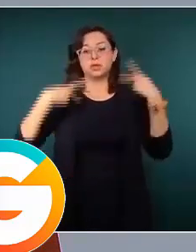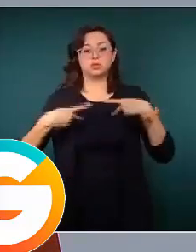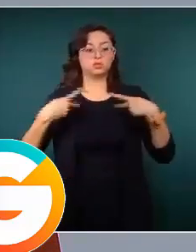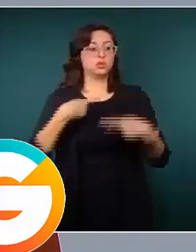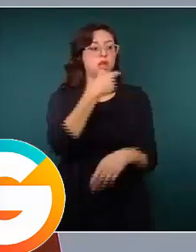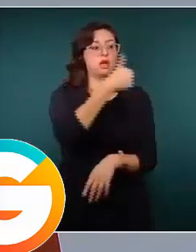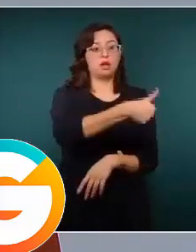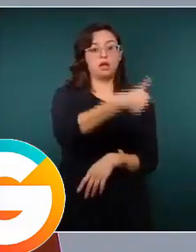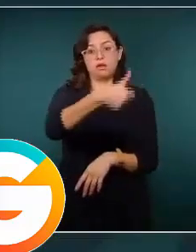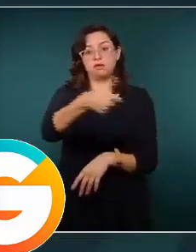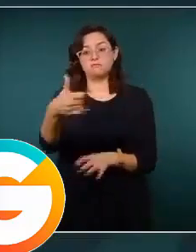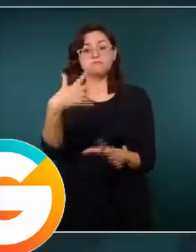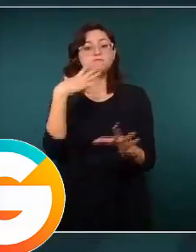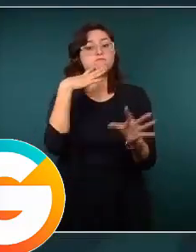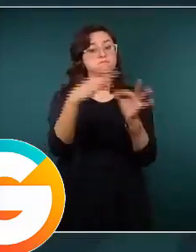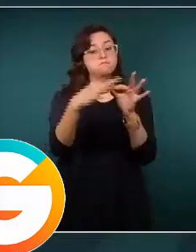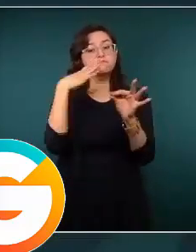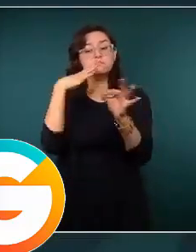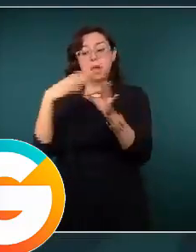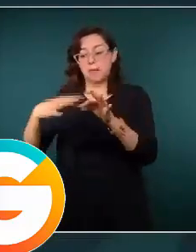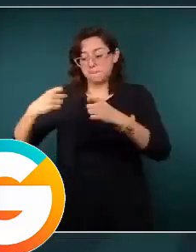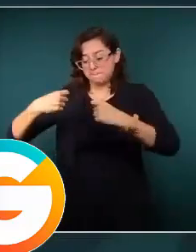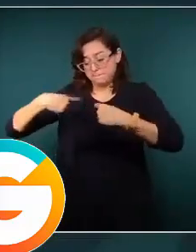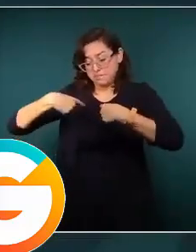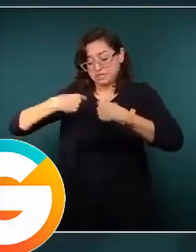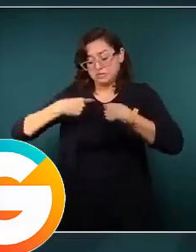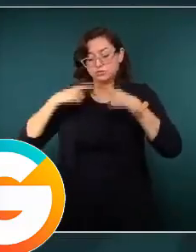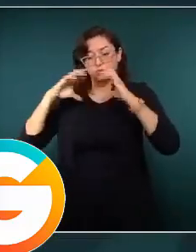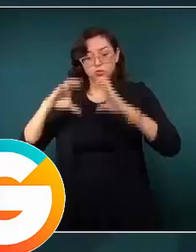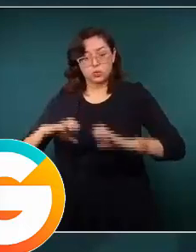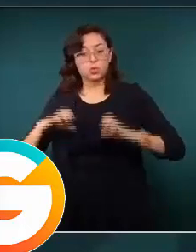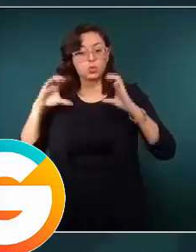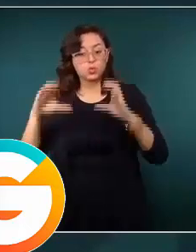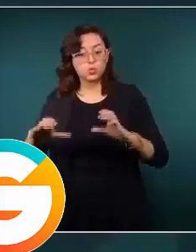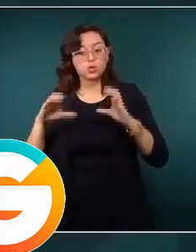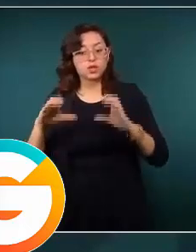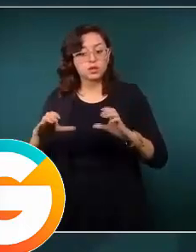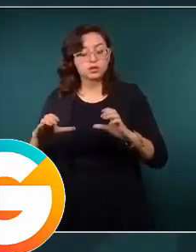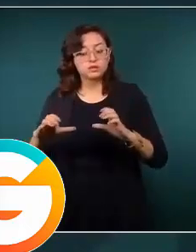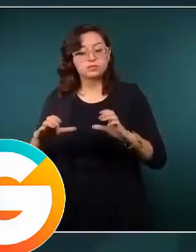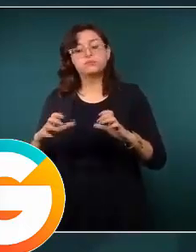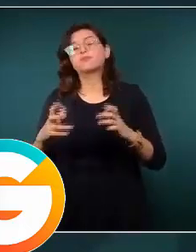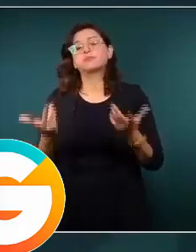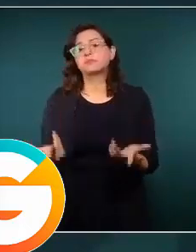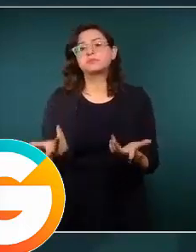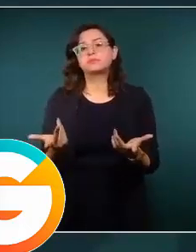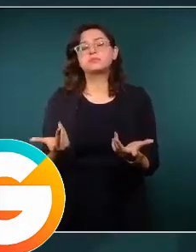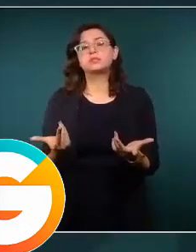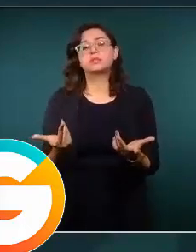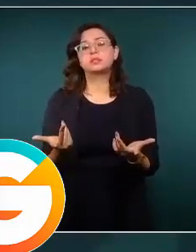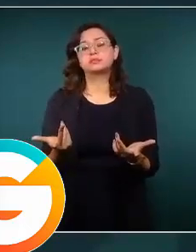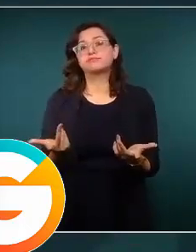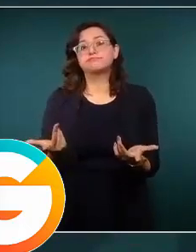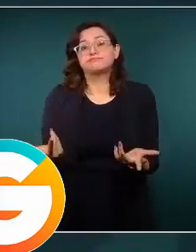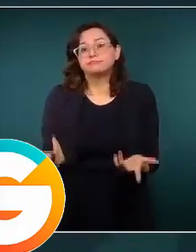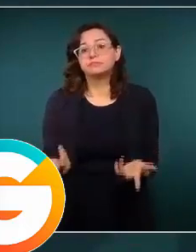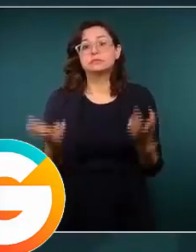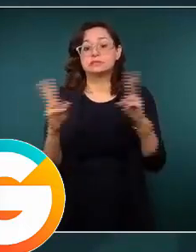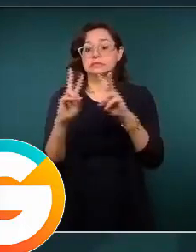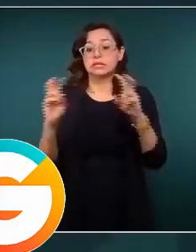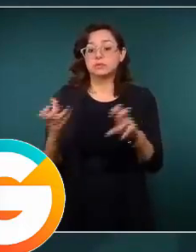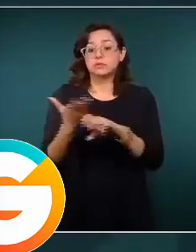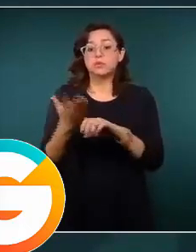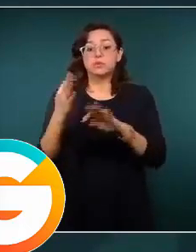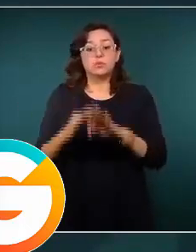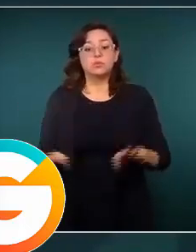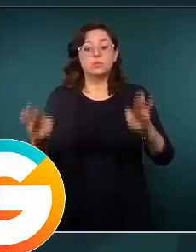responsable de hacer el mayor esfuerzo por cuidarse, por cuidarse a sí mismo con temas tan importantes